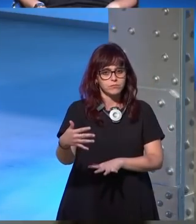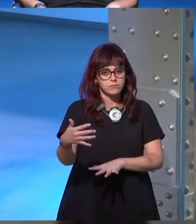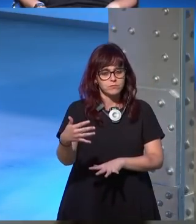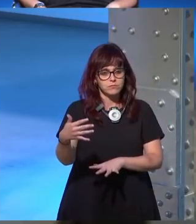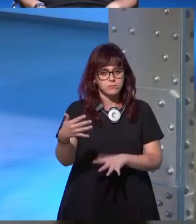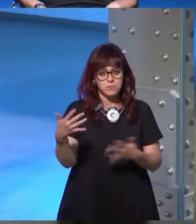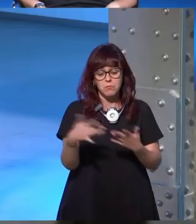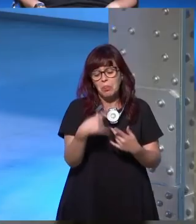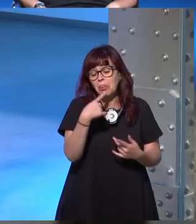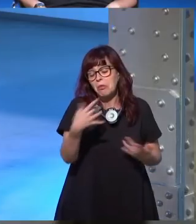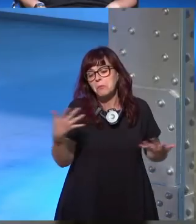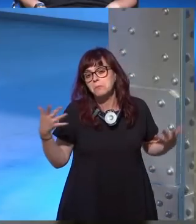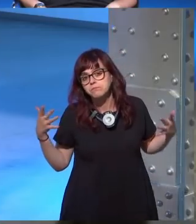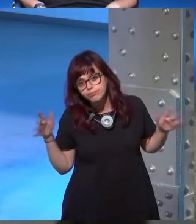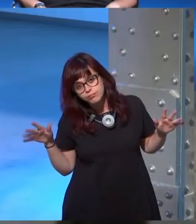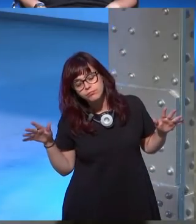ya os digo